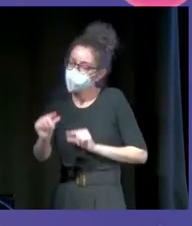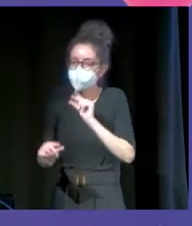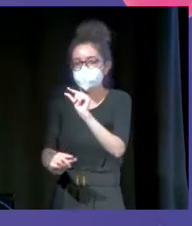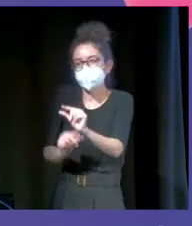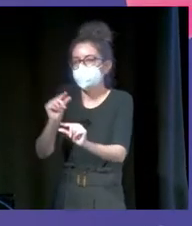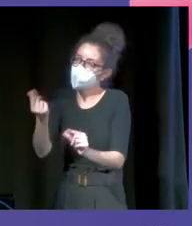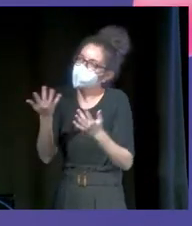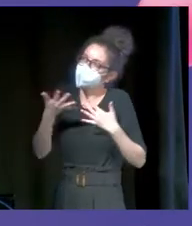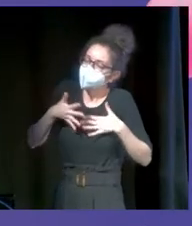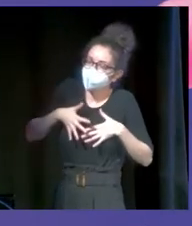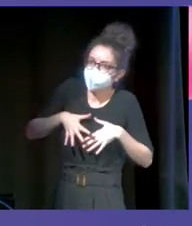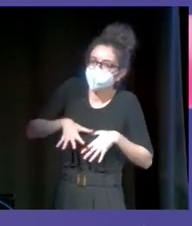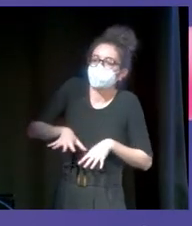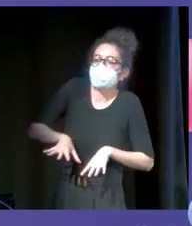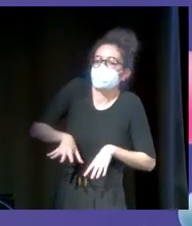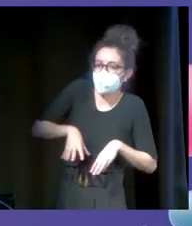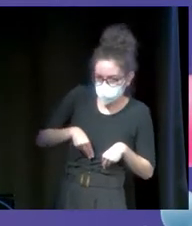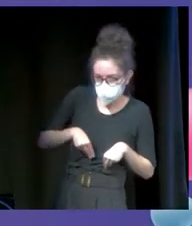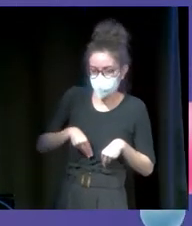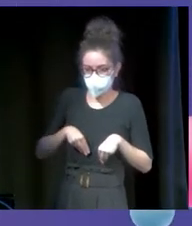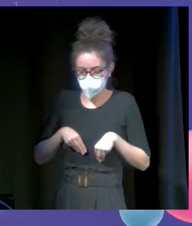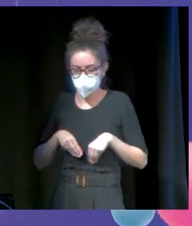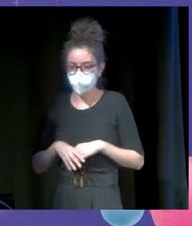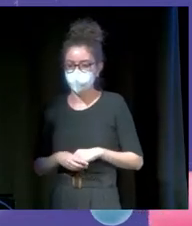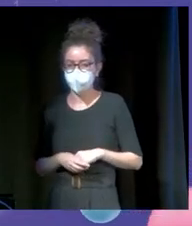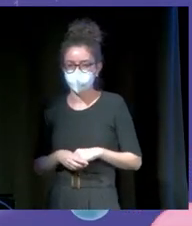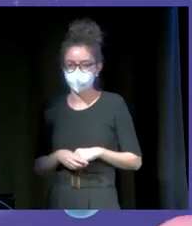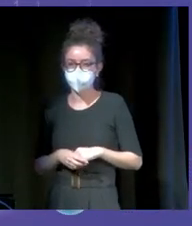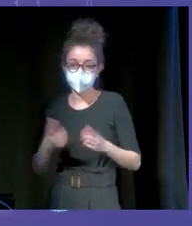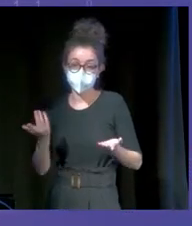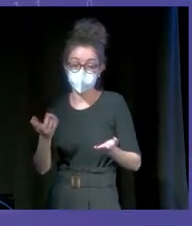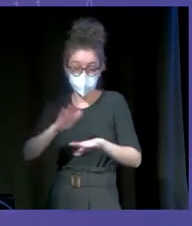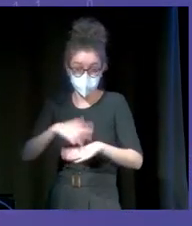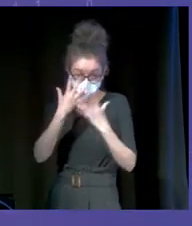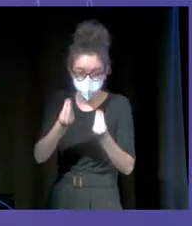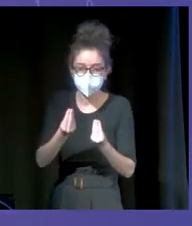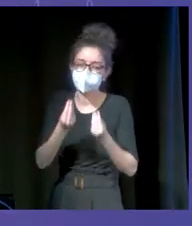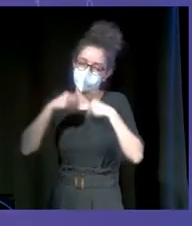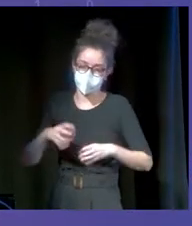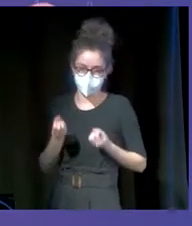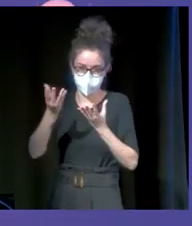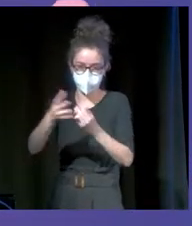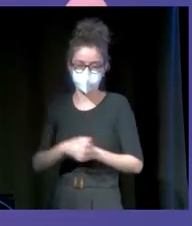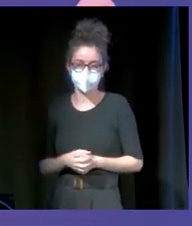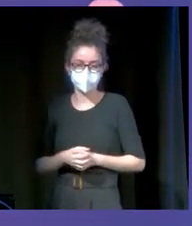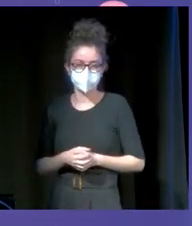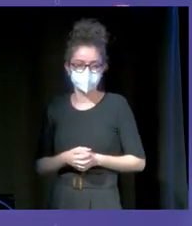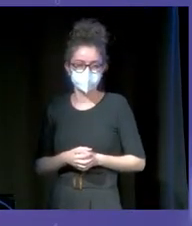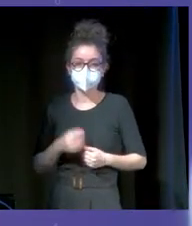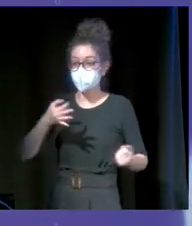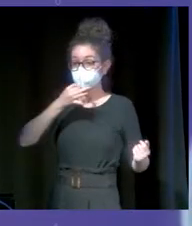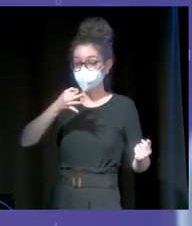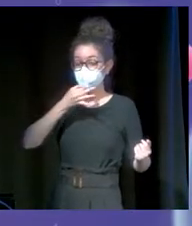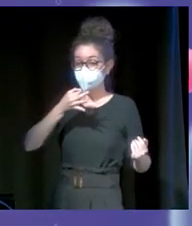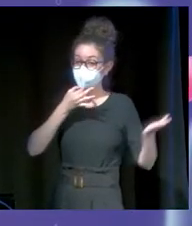un poco mejor. ¿Por qué la he ido aceptando un poco mejor? Pues para que lo entendáis, os tengo que contar mi historia. Y mi historia viene aquí. El que os está dando la charla es ese chico.